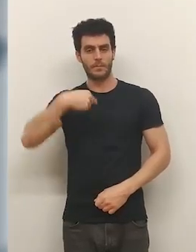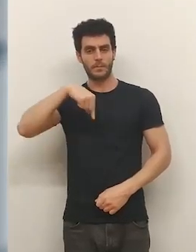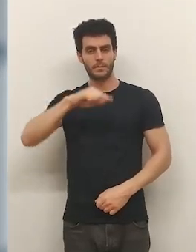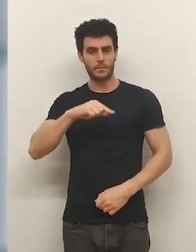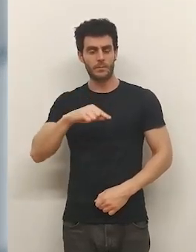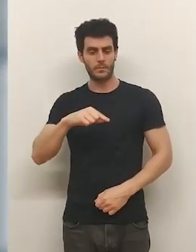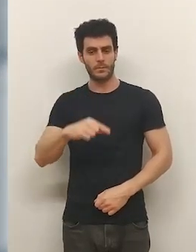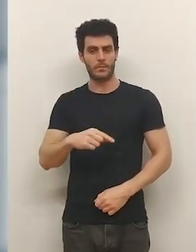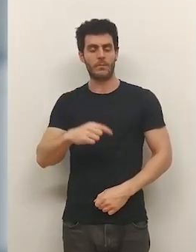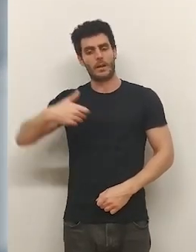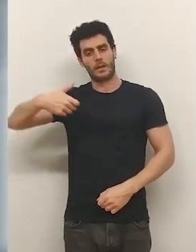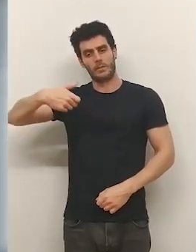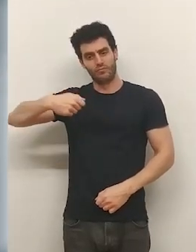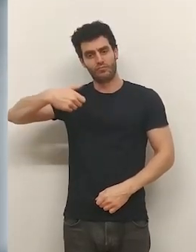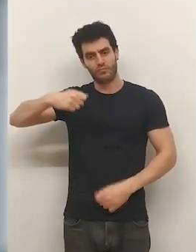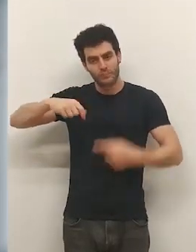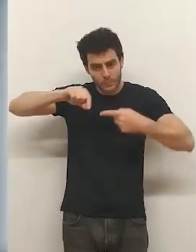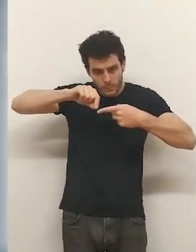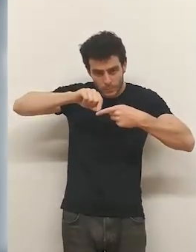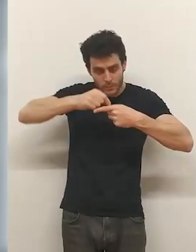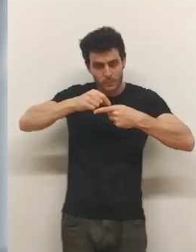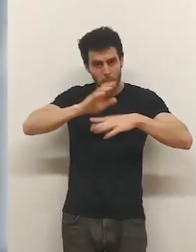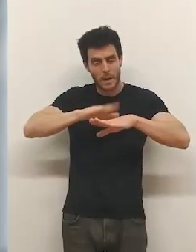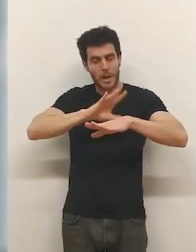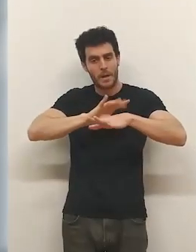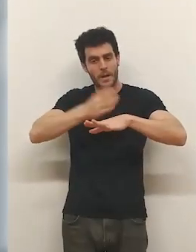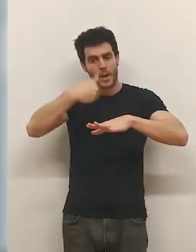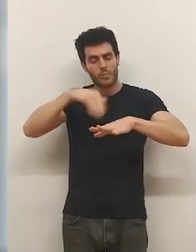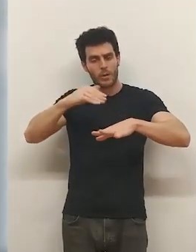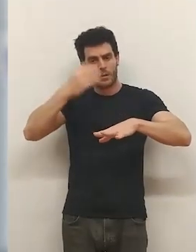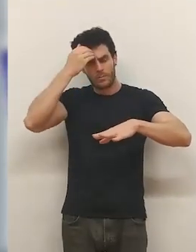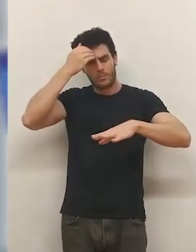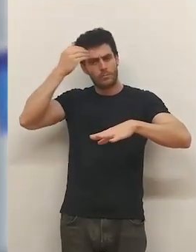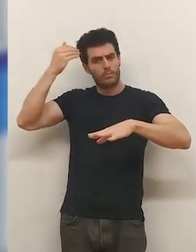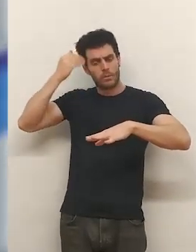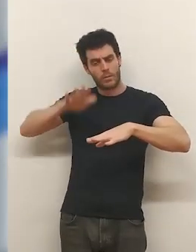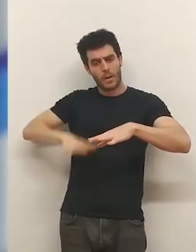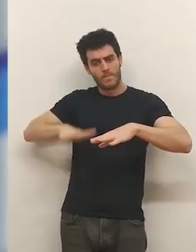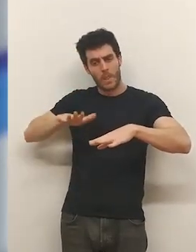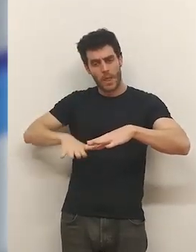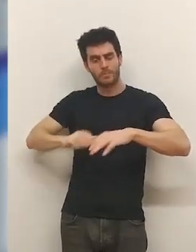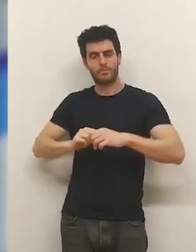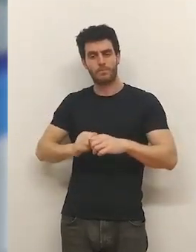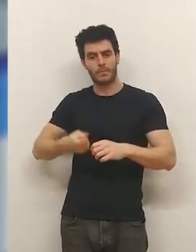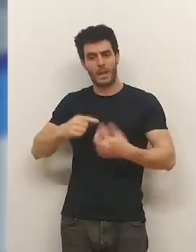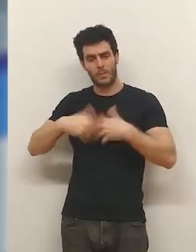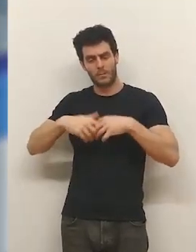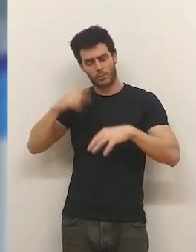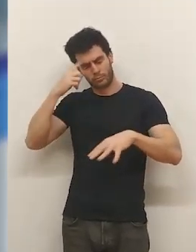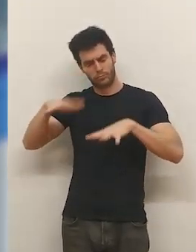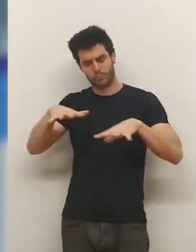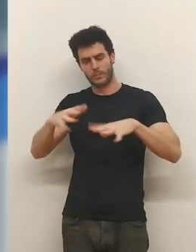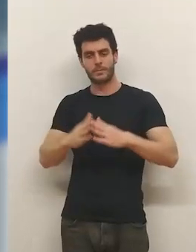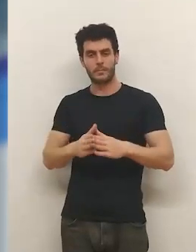hemos diseñado un dispensador de pasta de dientes... ...para nuestro paciente... ...que padece de pares cerebral infantil... ...y funcionaría de la siguiente